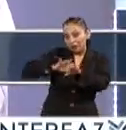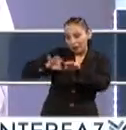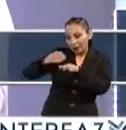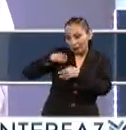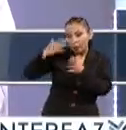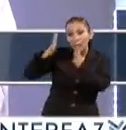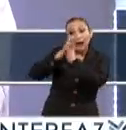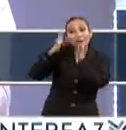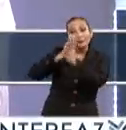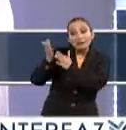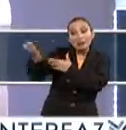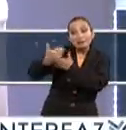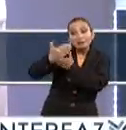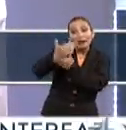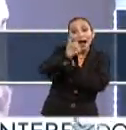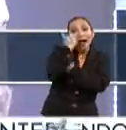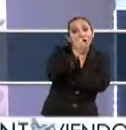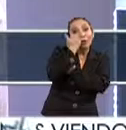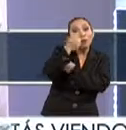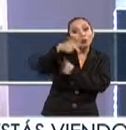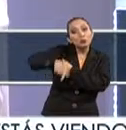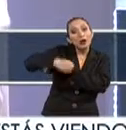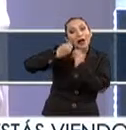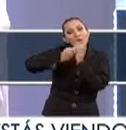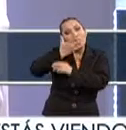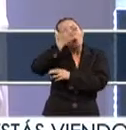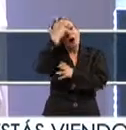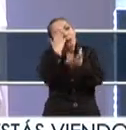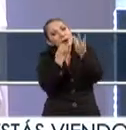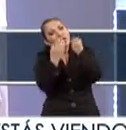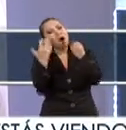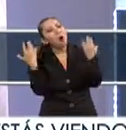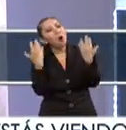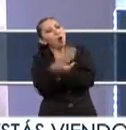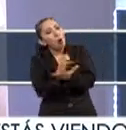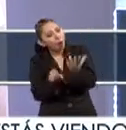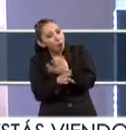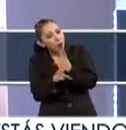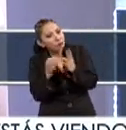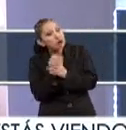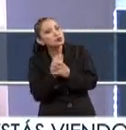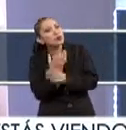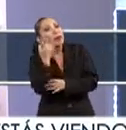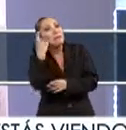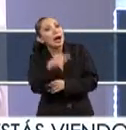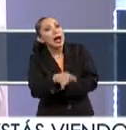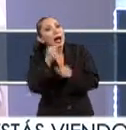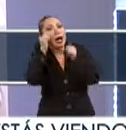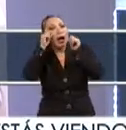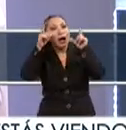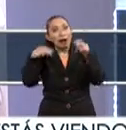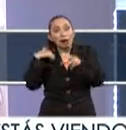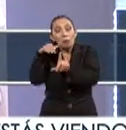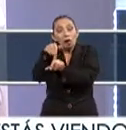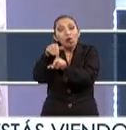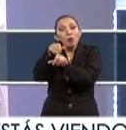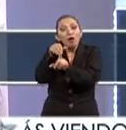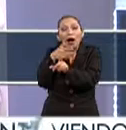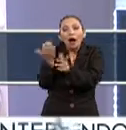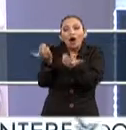participativos, diríamos, de actualización y sobre todo para despertar ese